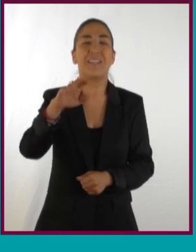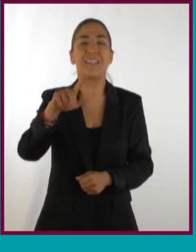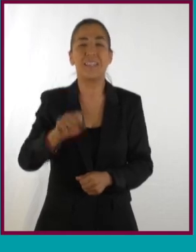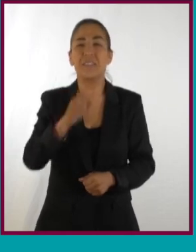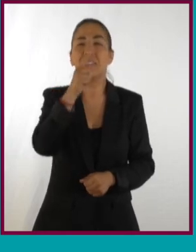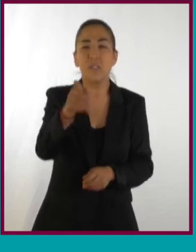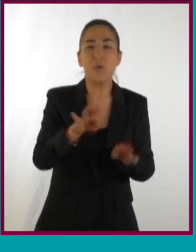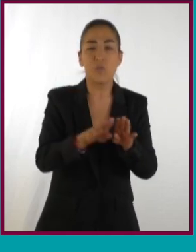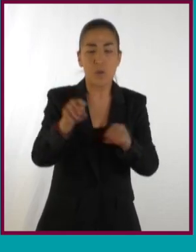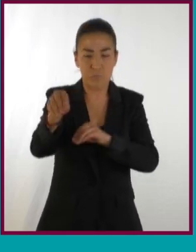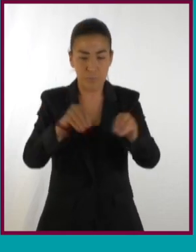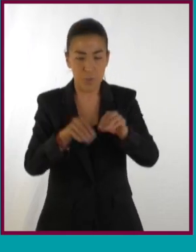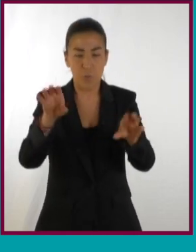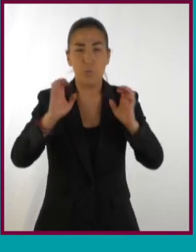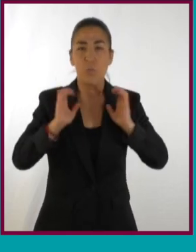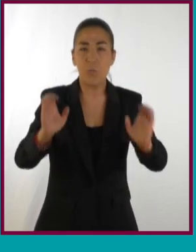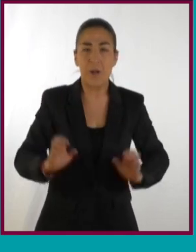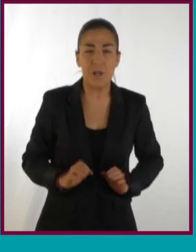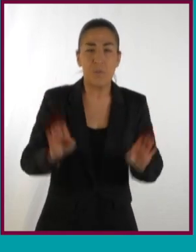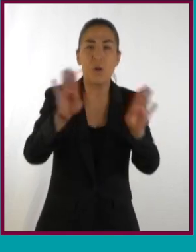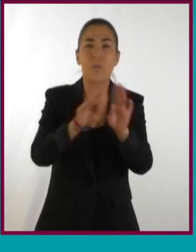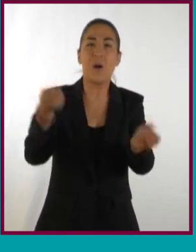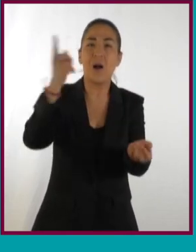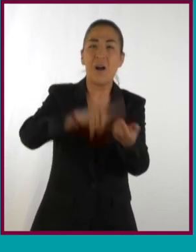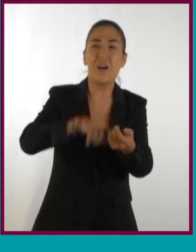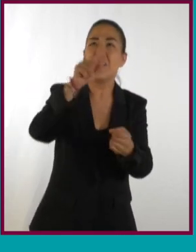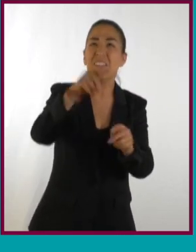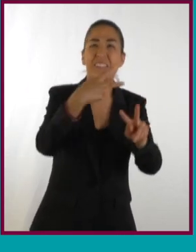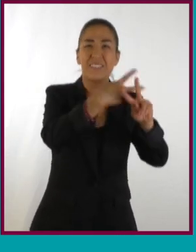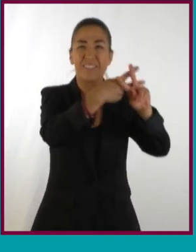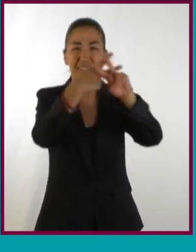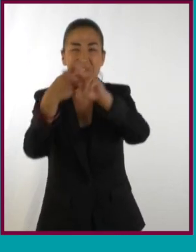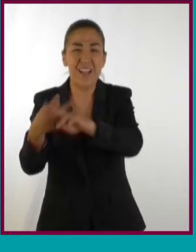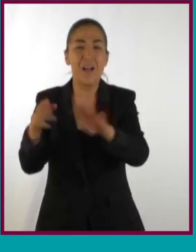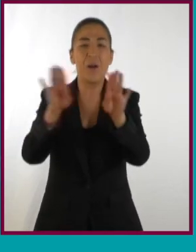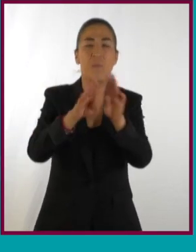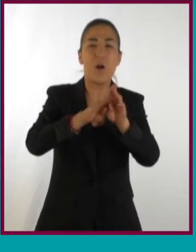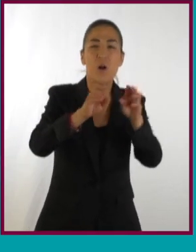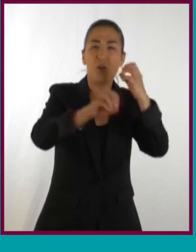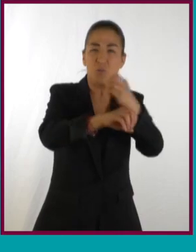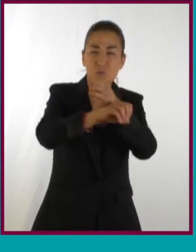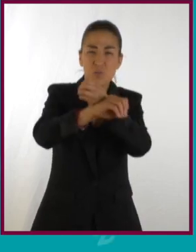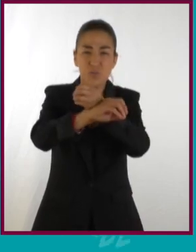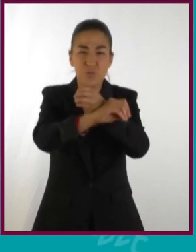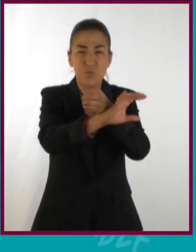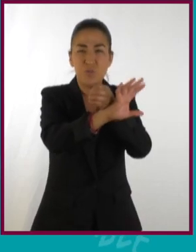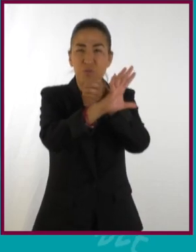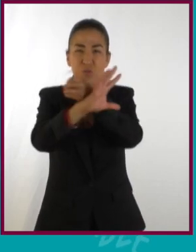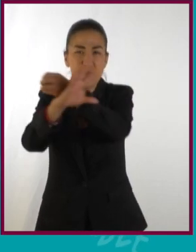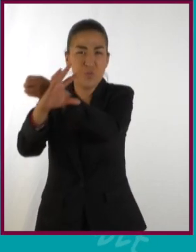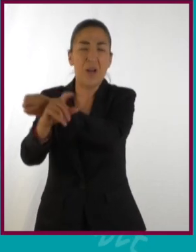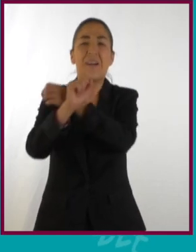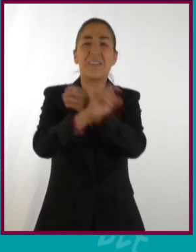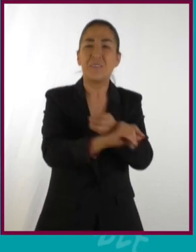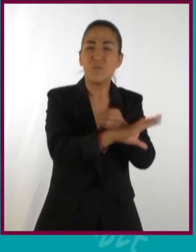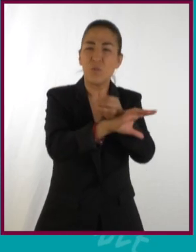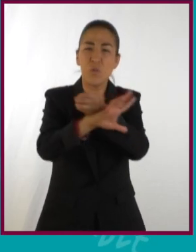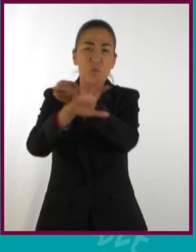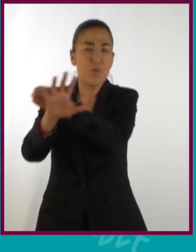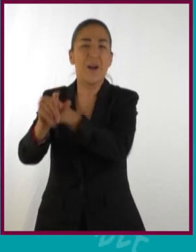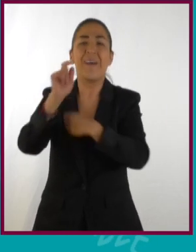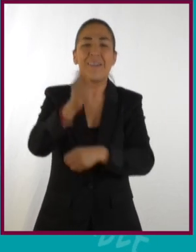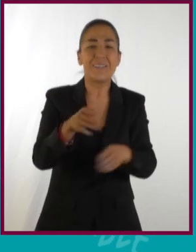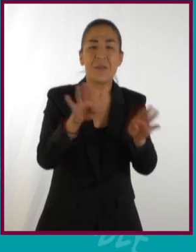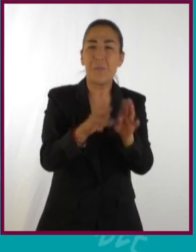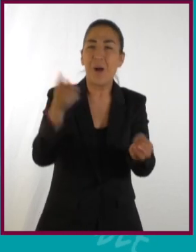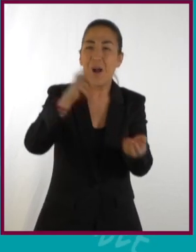Se supone que Aristóteles decía que el movimiento de los cuerpos celestes era eterno y perfecto, ¿no? Entendiendo como